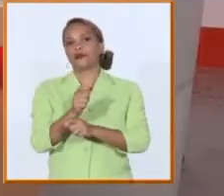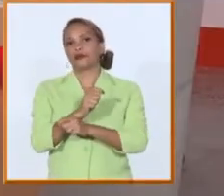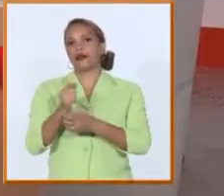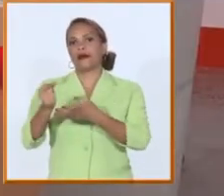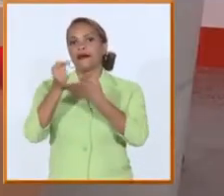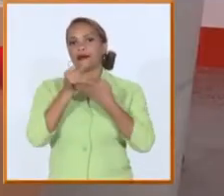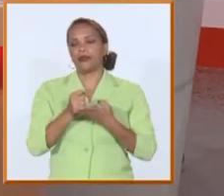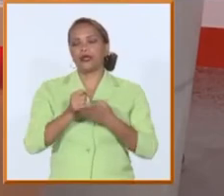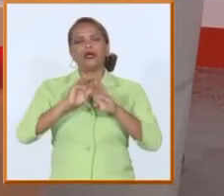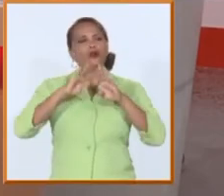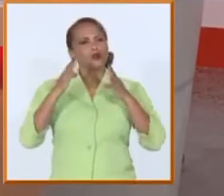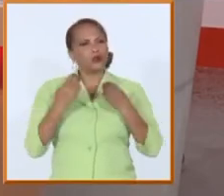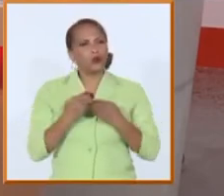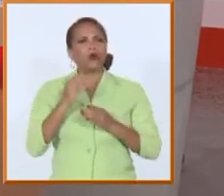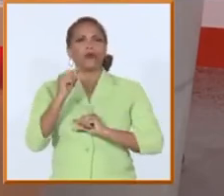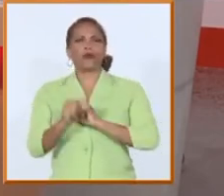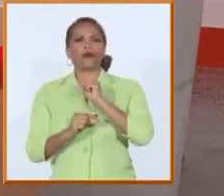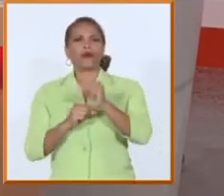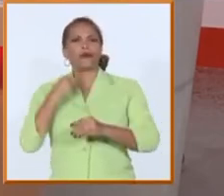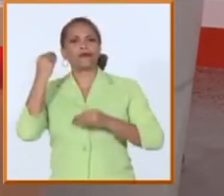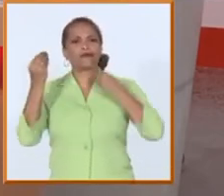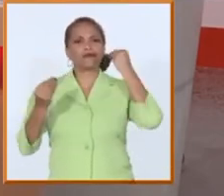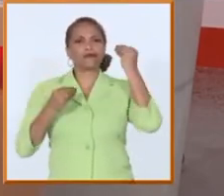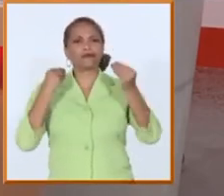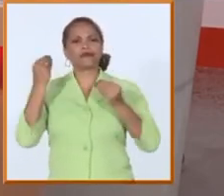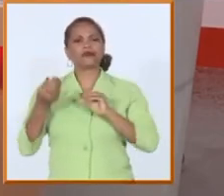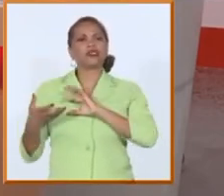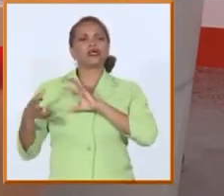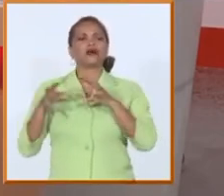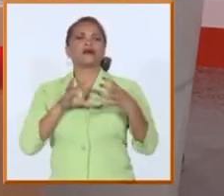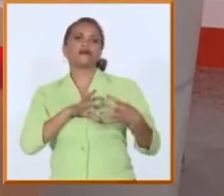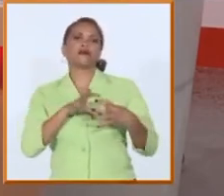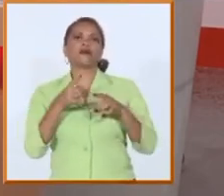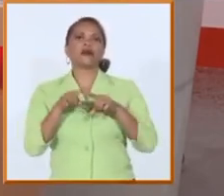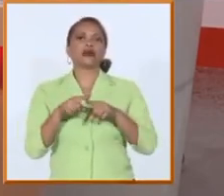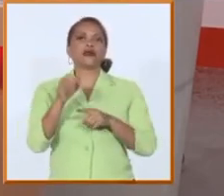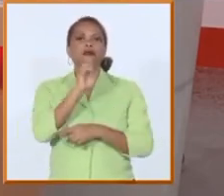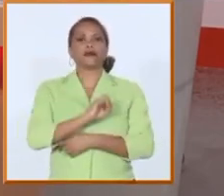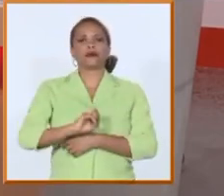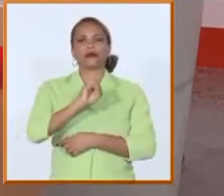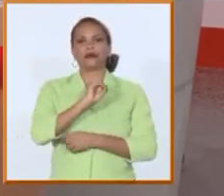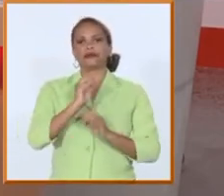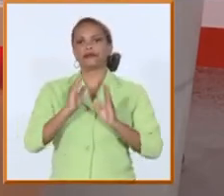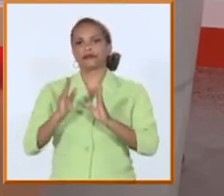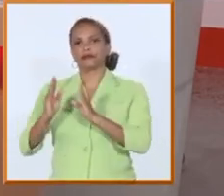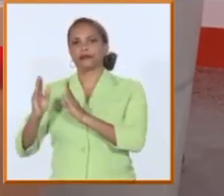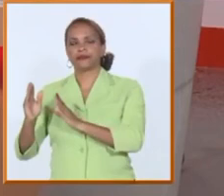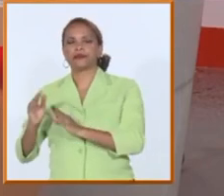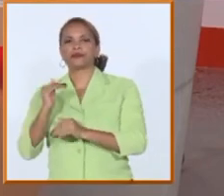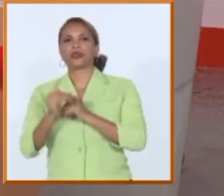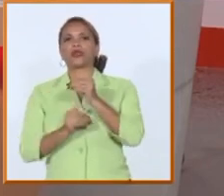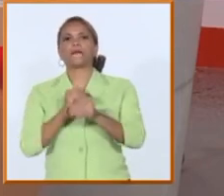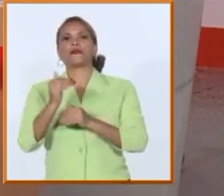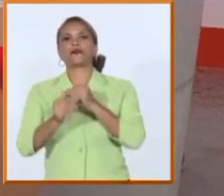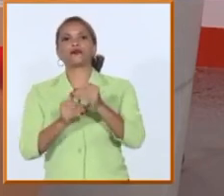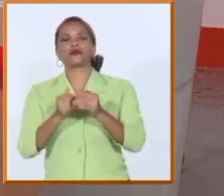todo eso lo hemos trabajado lo hemos concebido la manera en que se va a organizar los procesos formativos fundamentalmente